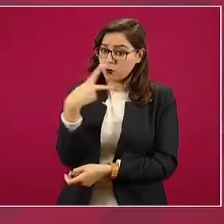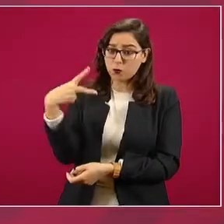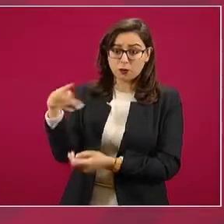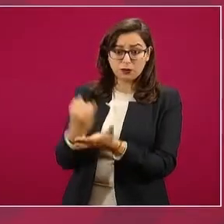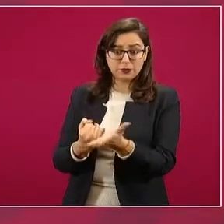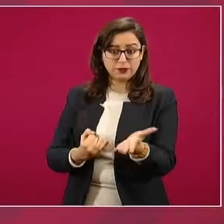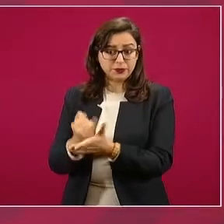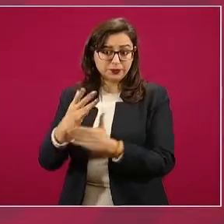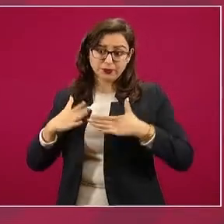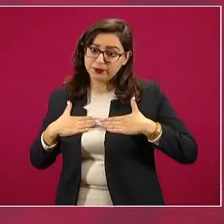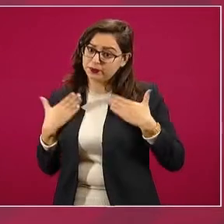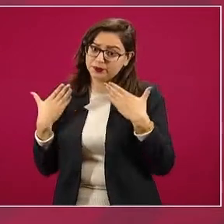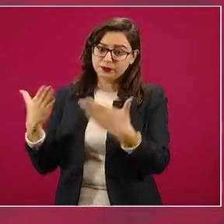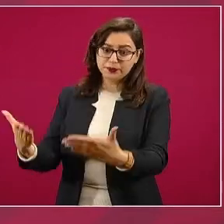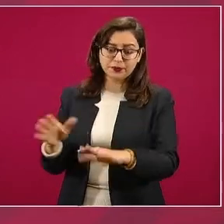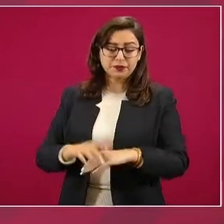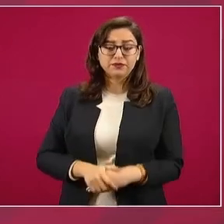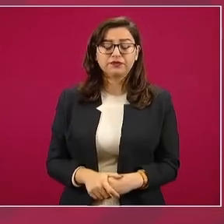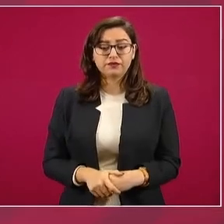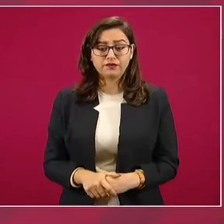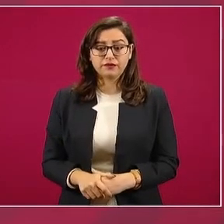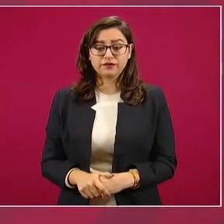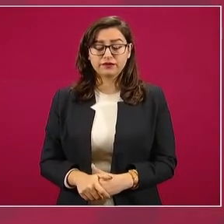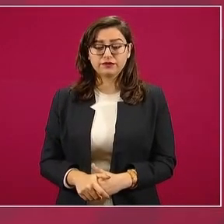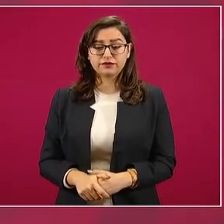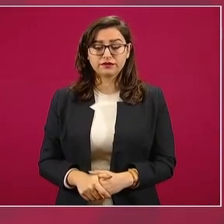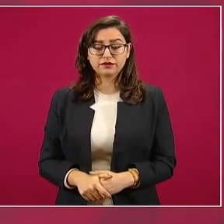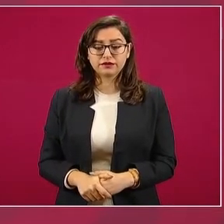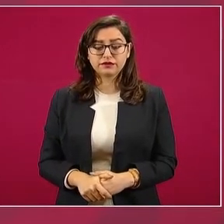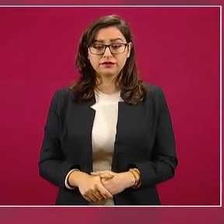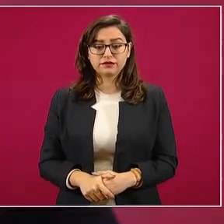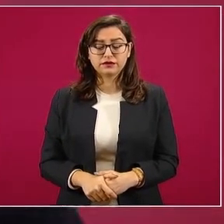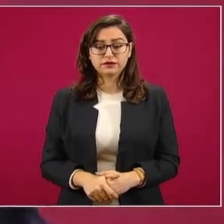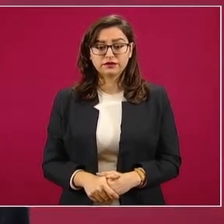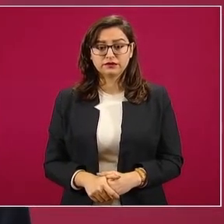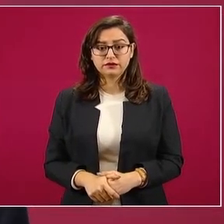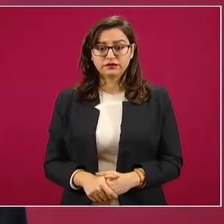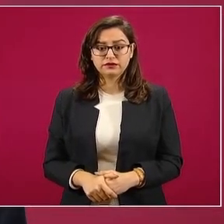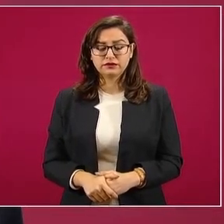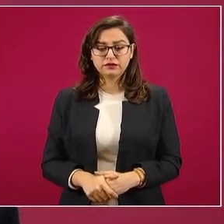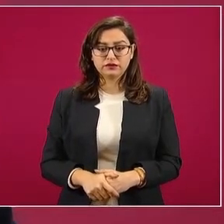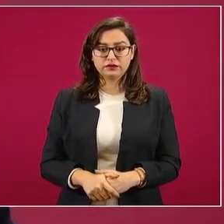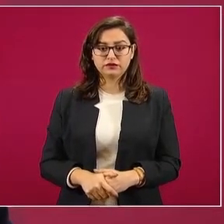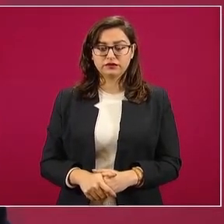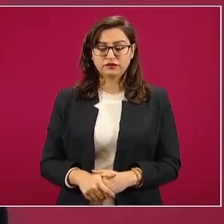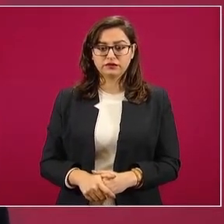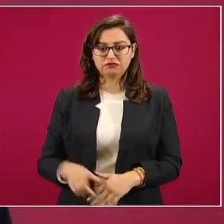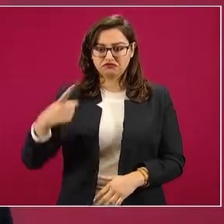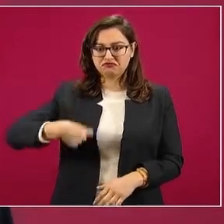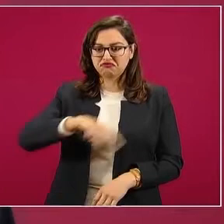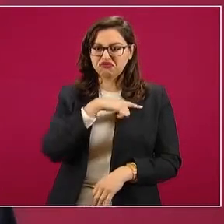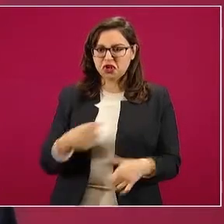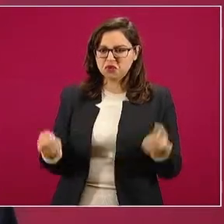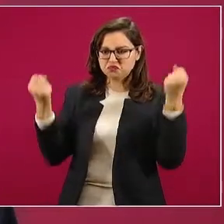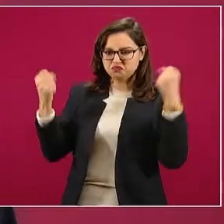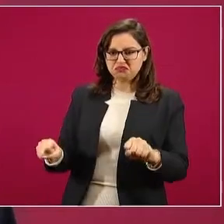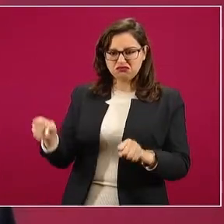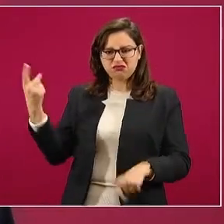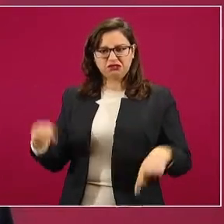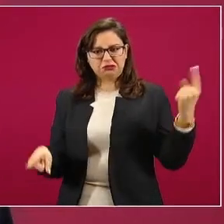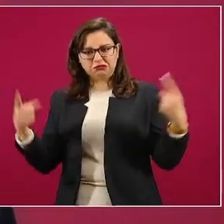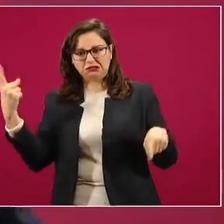teniéndole confianza a la gente, no imponiendo las cosas